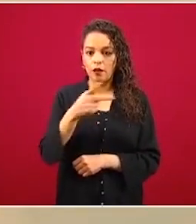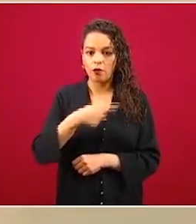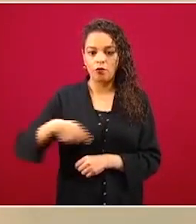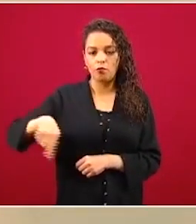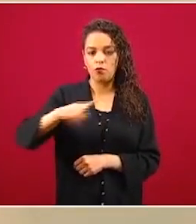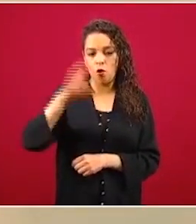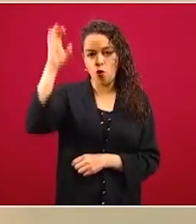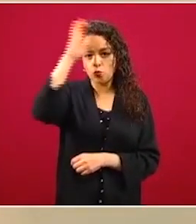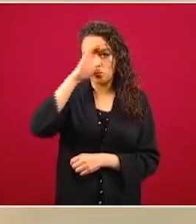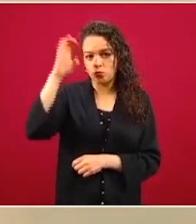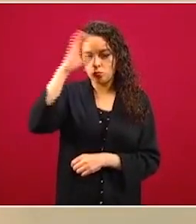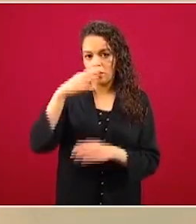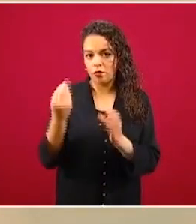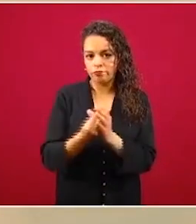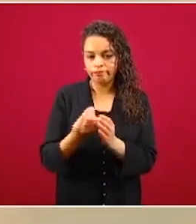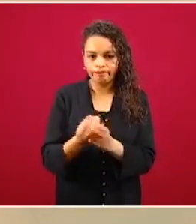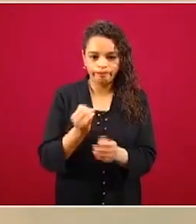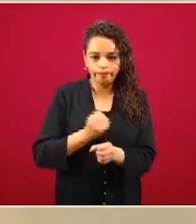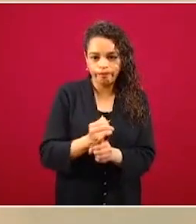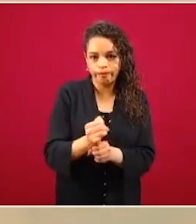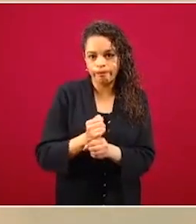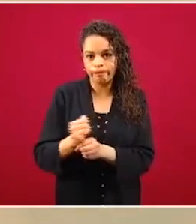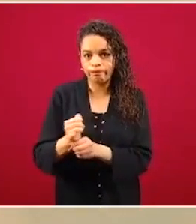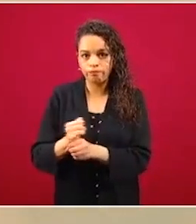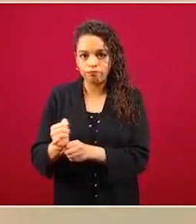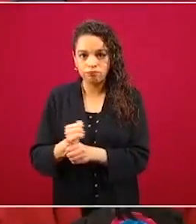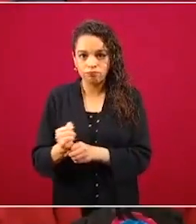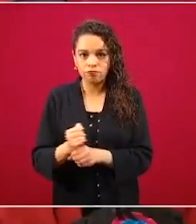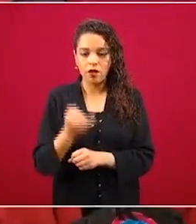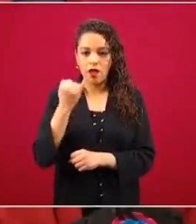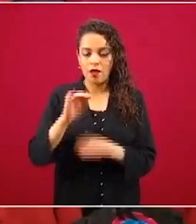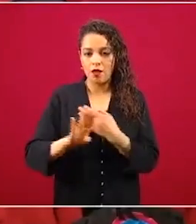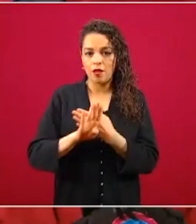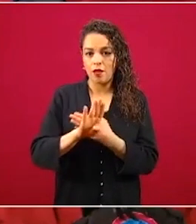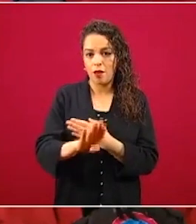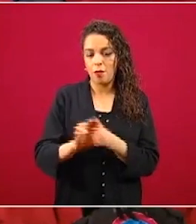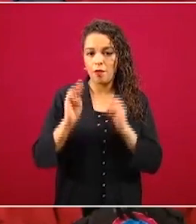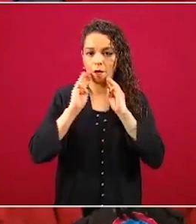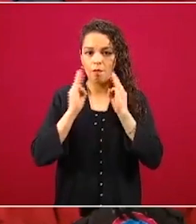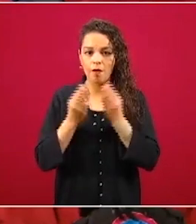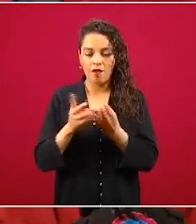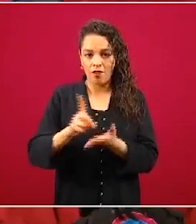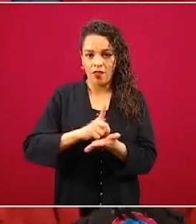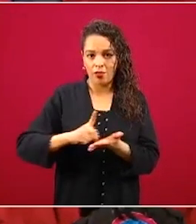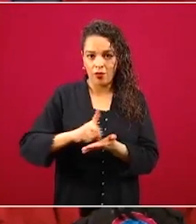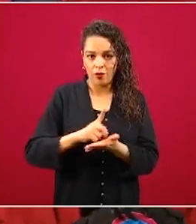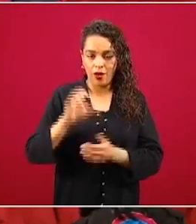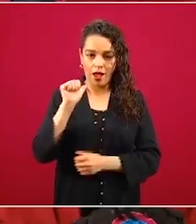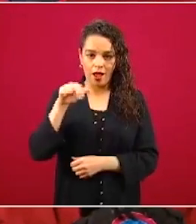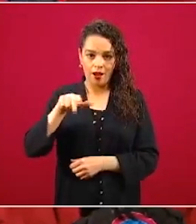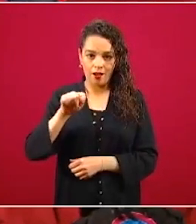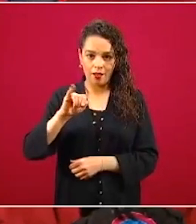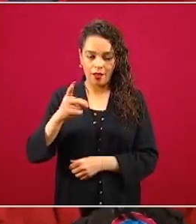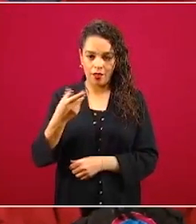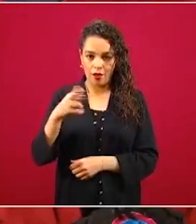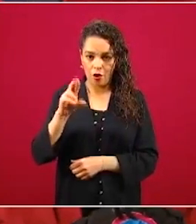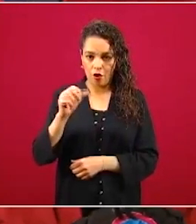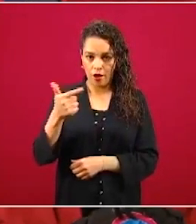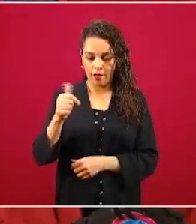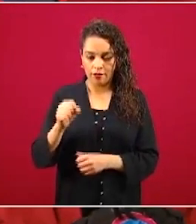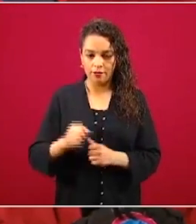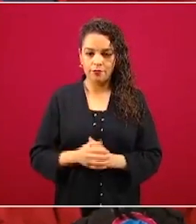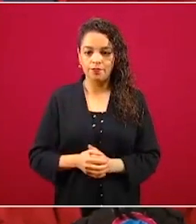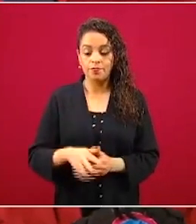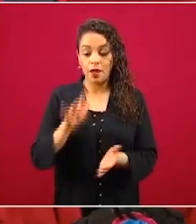científica, investigación y antidrogas. El gran total que tiene ya la Guardia, incluyendo todavía el